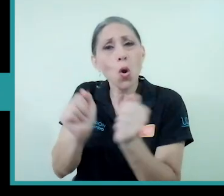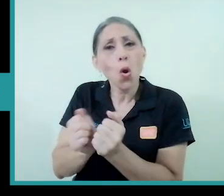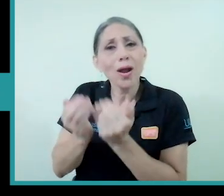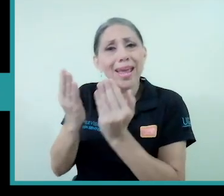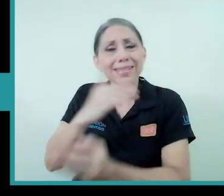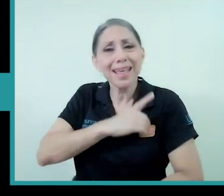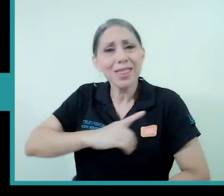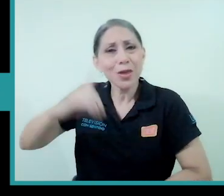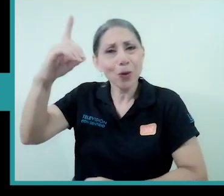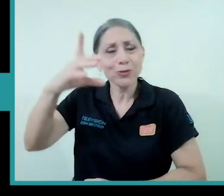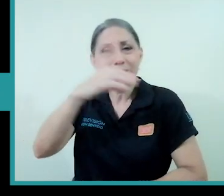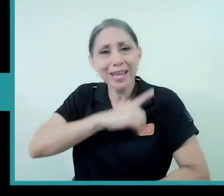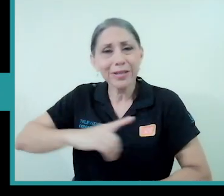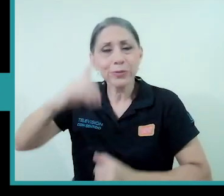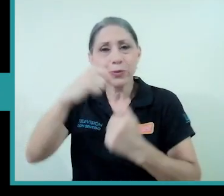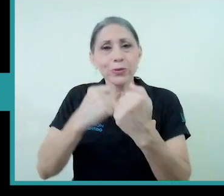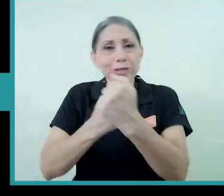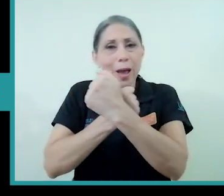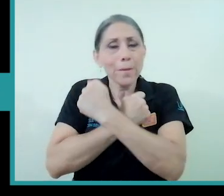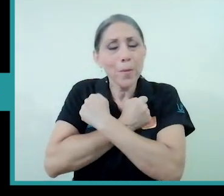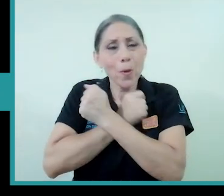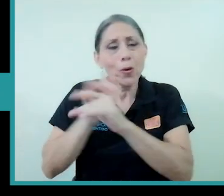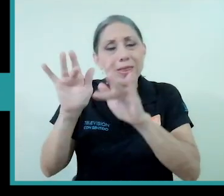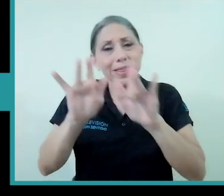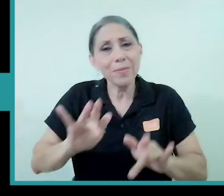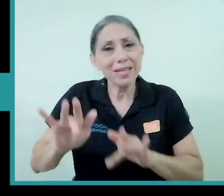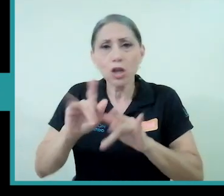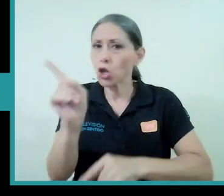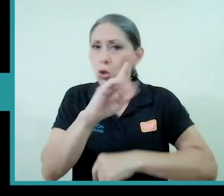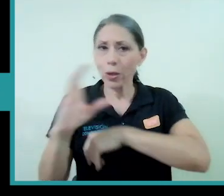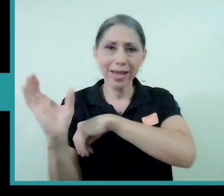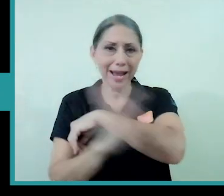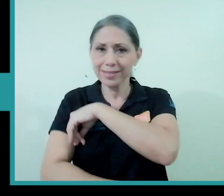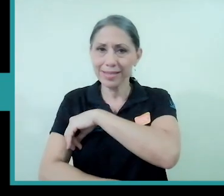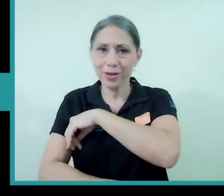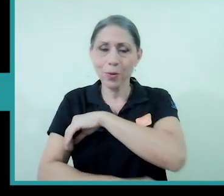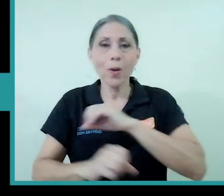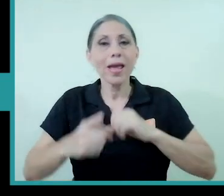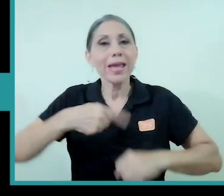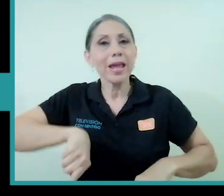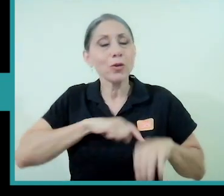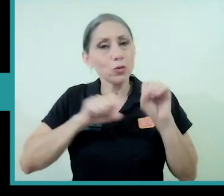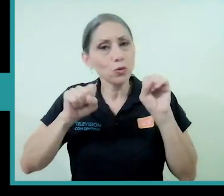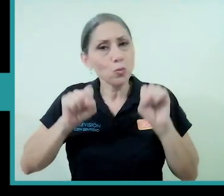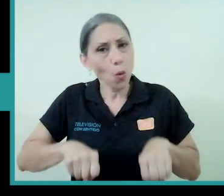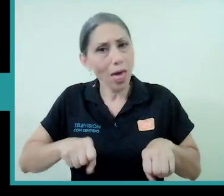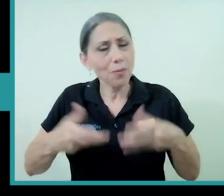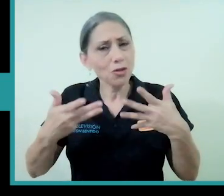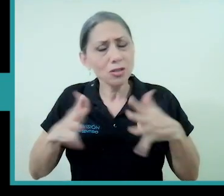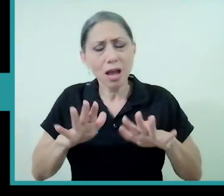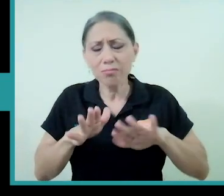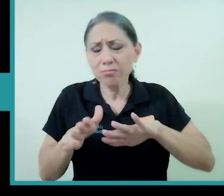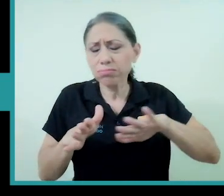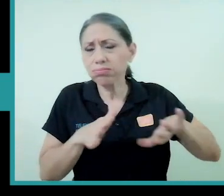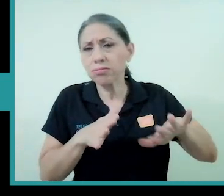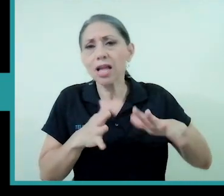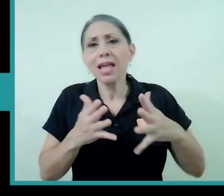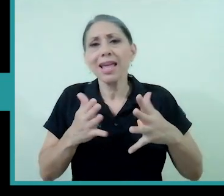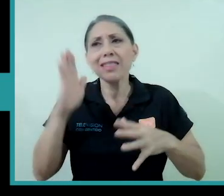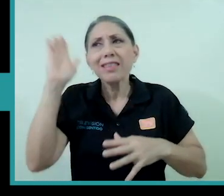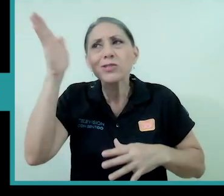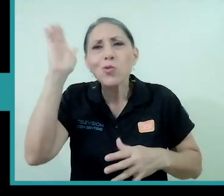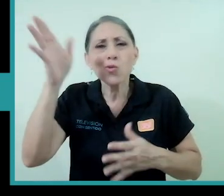Dios de amor y de misericordia y no de castigo que podamos operar esos discursos y esos